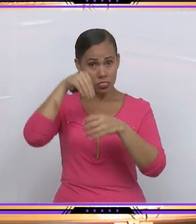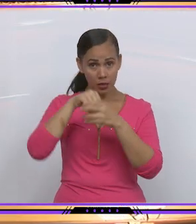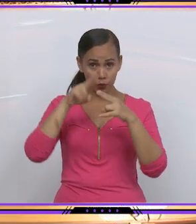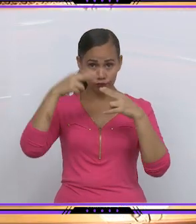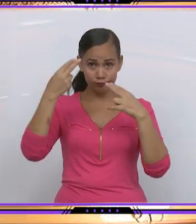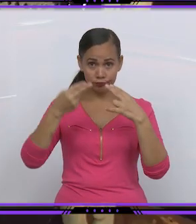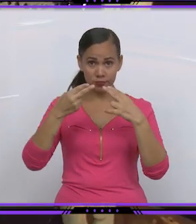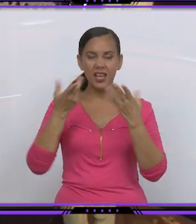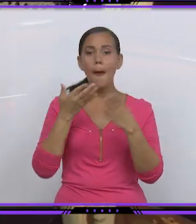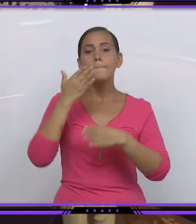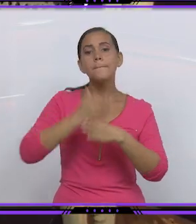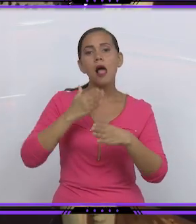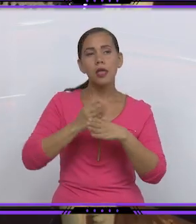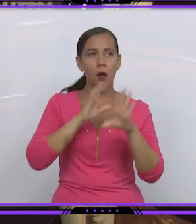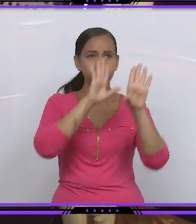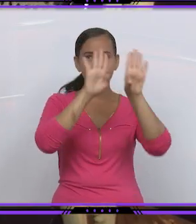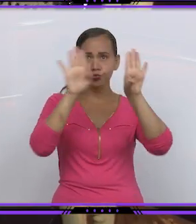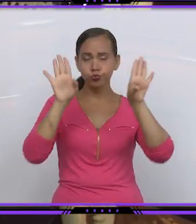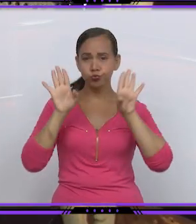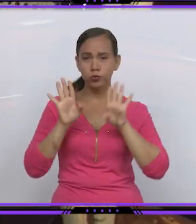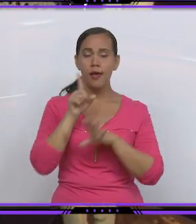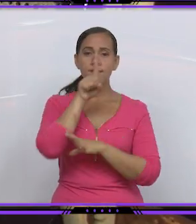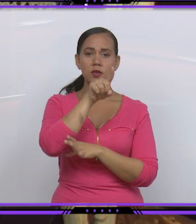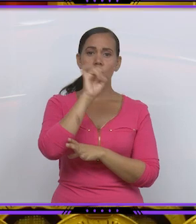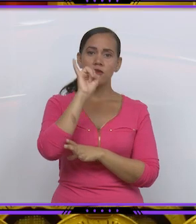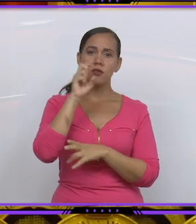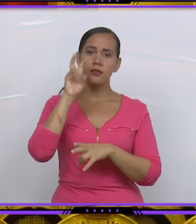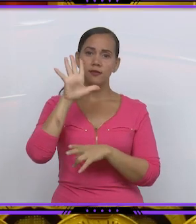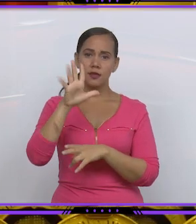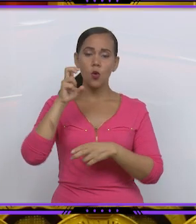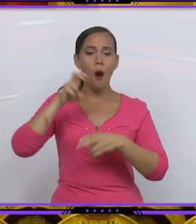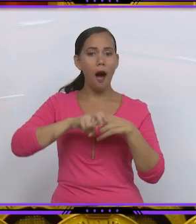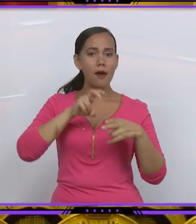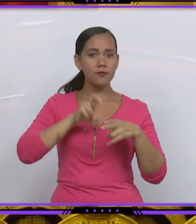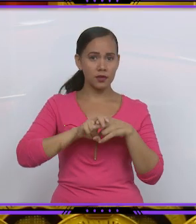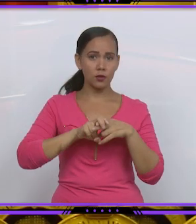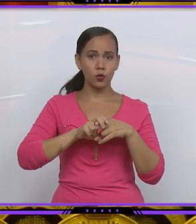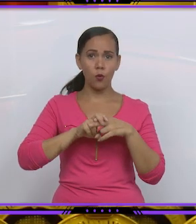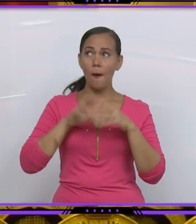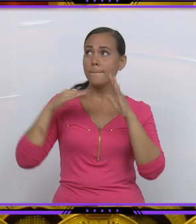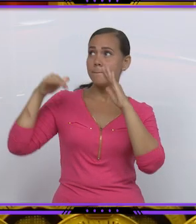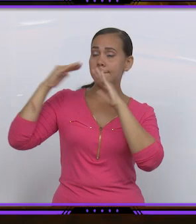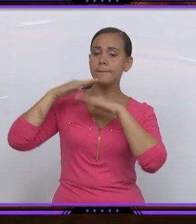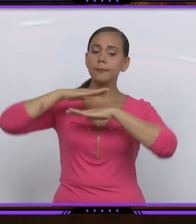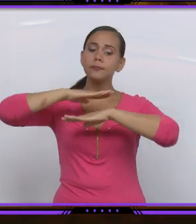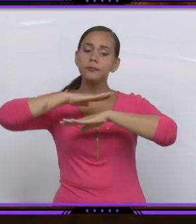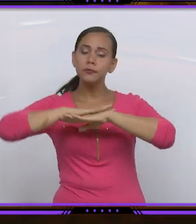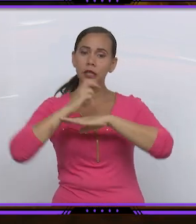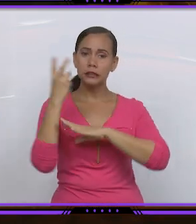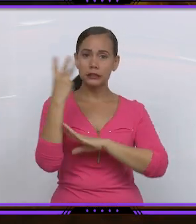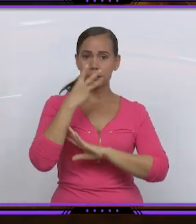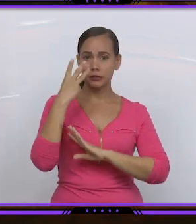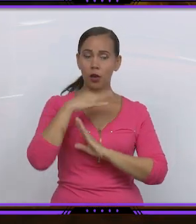con paneles de madera. Consta de 775 asientos con tres balcones. La cortina original del teatro